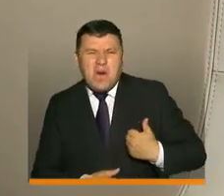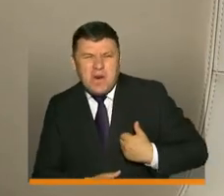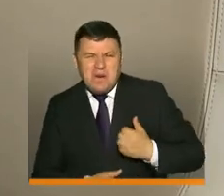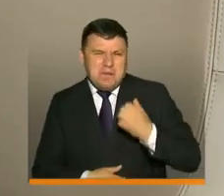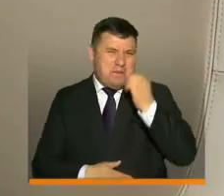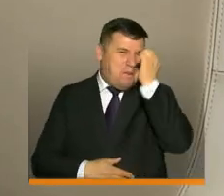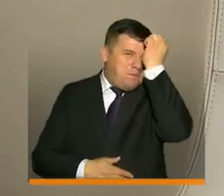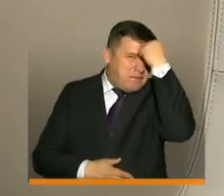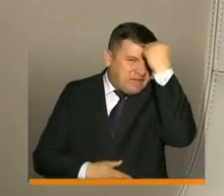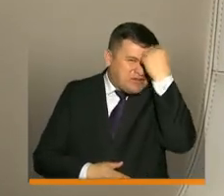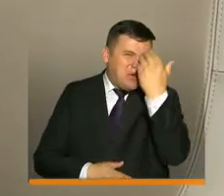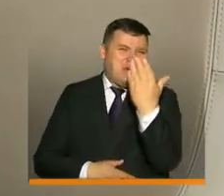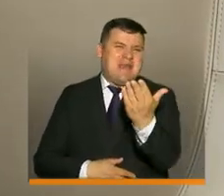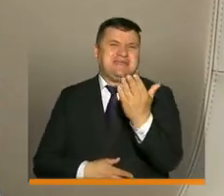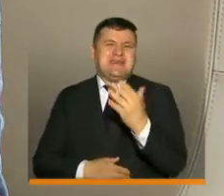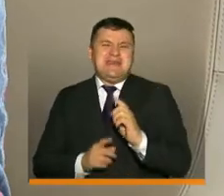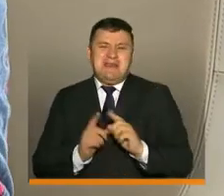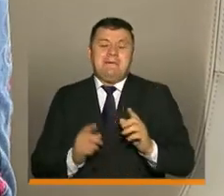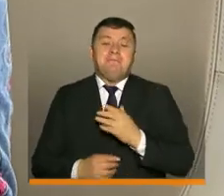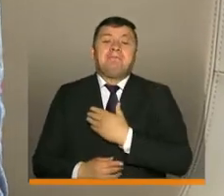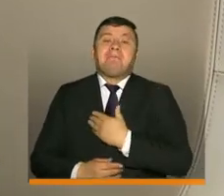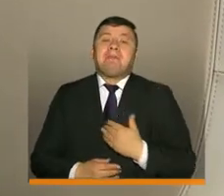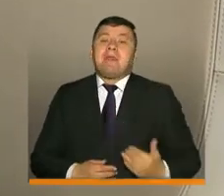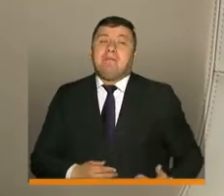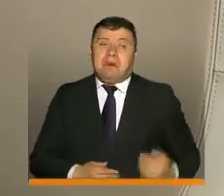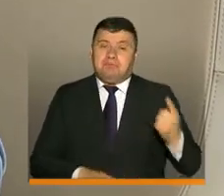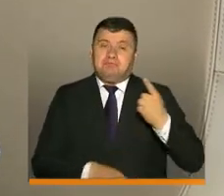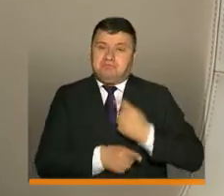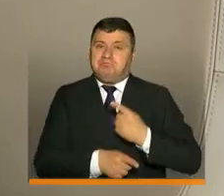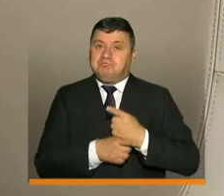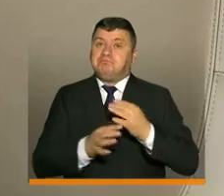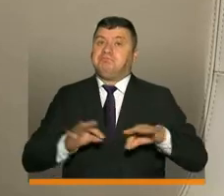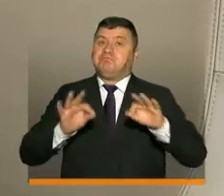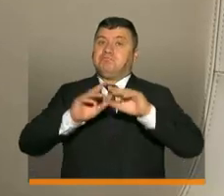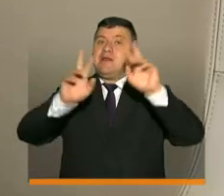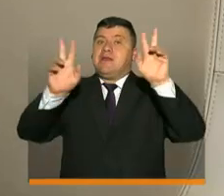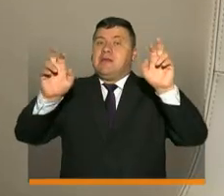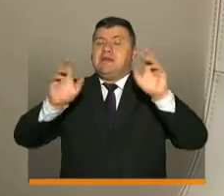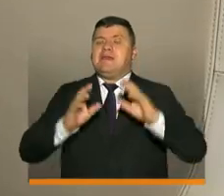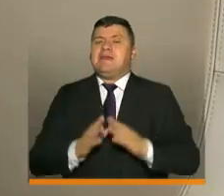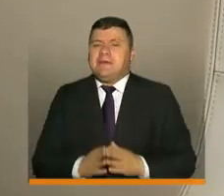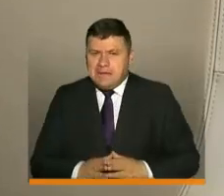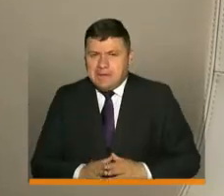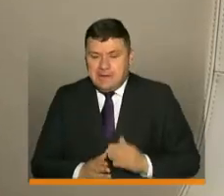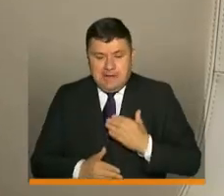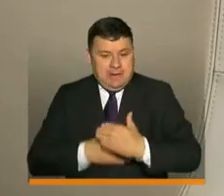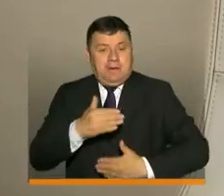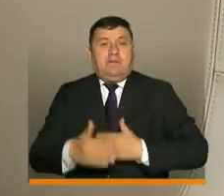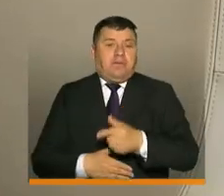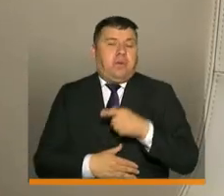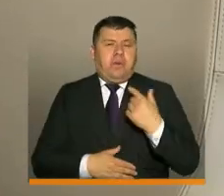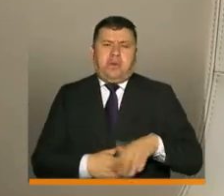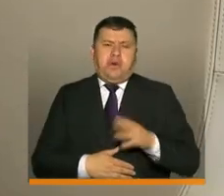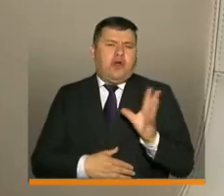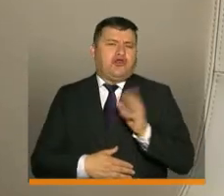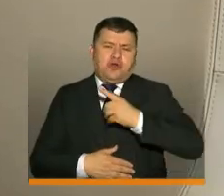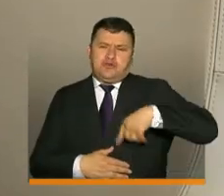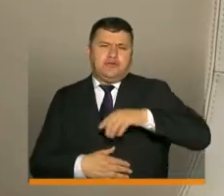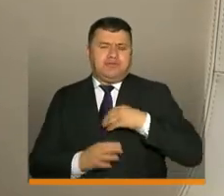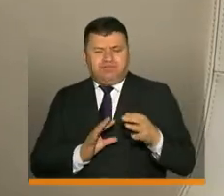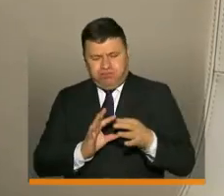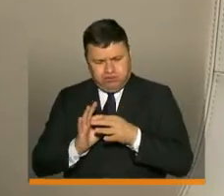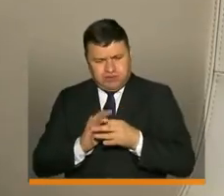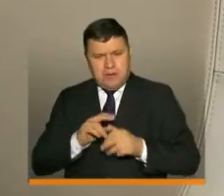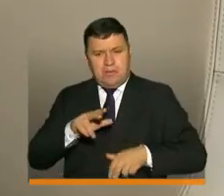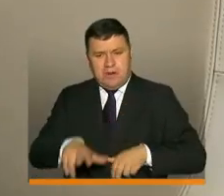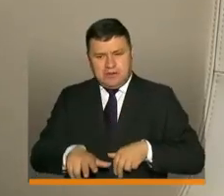maestros que nos están escuchando. Presidente, ha mencionado el tema más importante y es que este proceso lo hacemos todos, juntos,